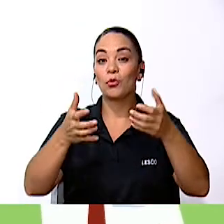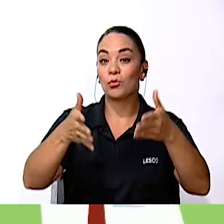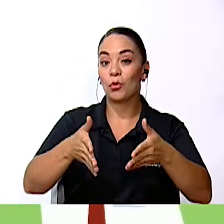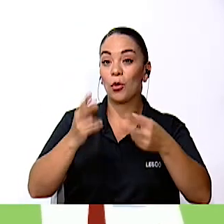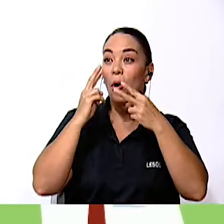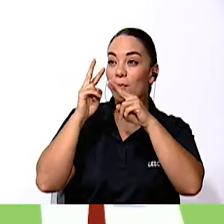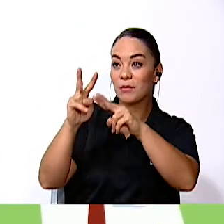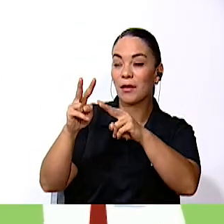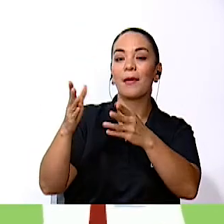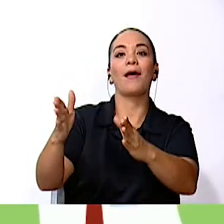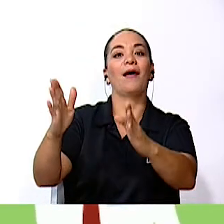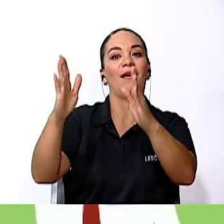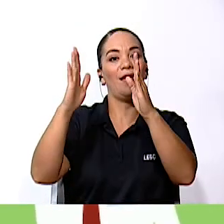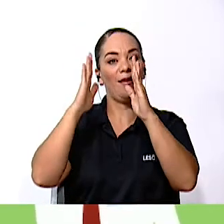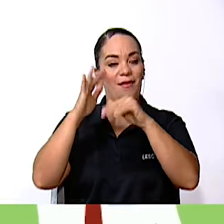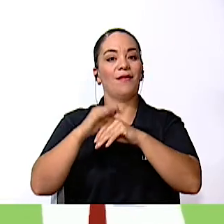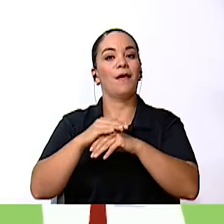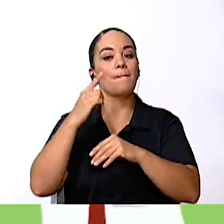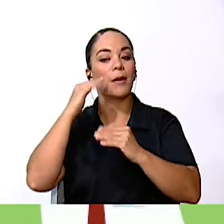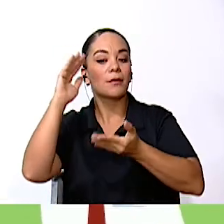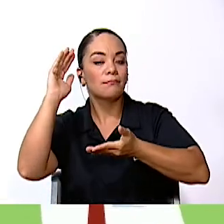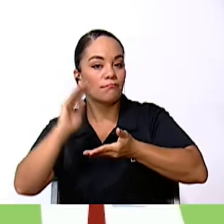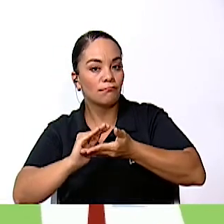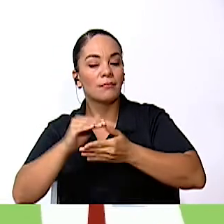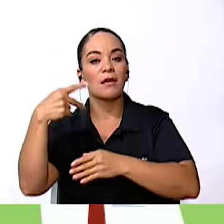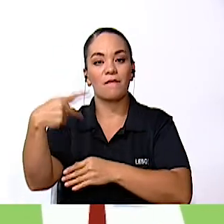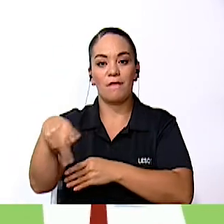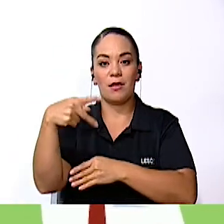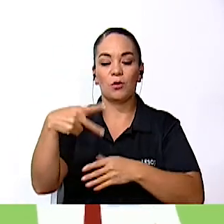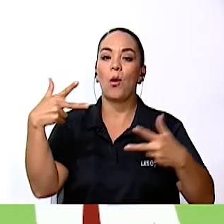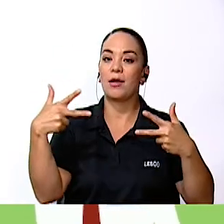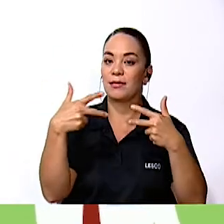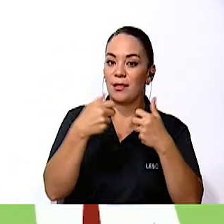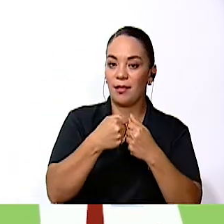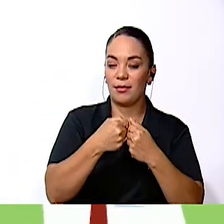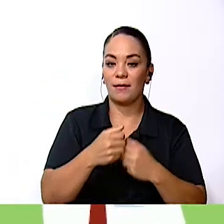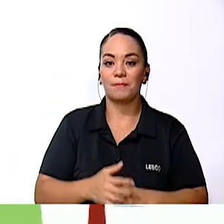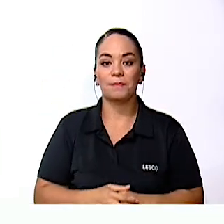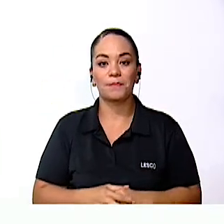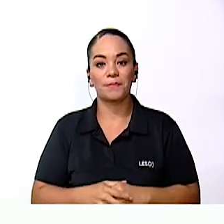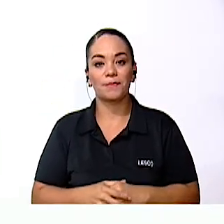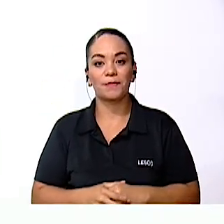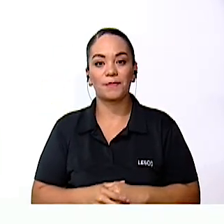el conductor Observa Y acata Para disminuir el riesgo De que ocurra Un accidente de tránsito